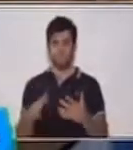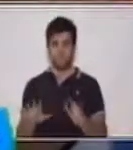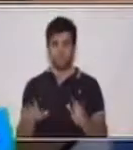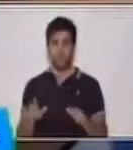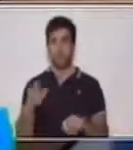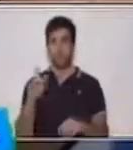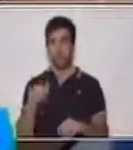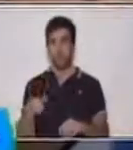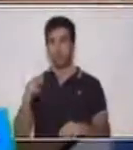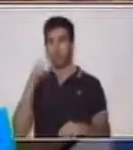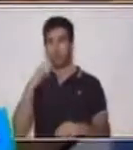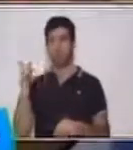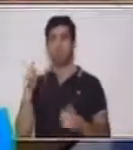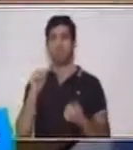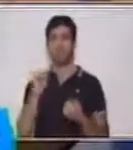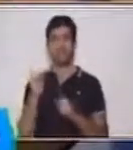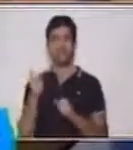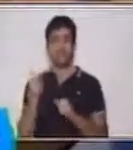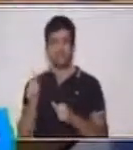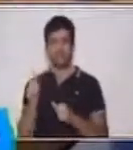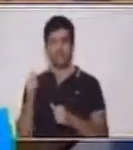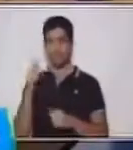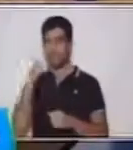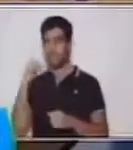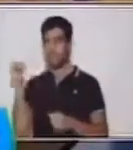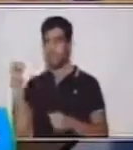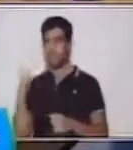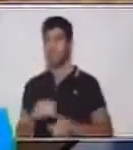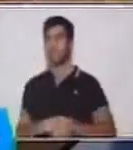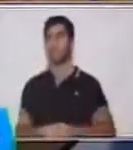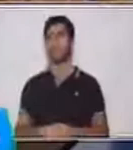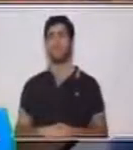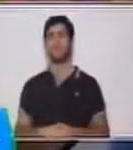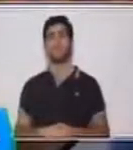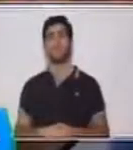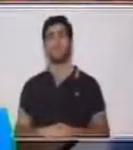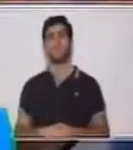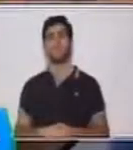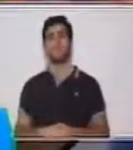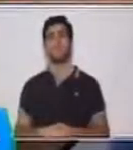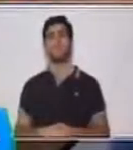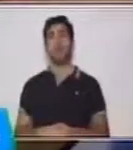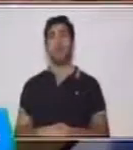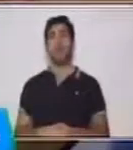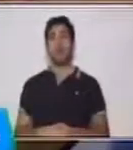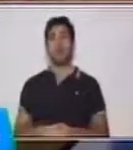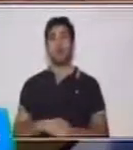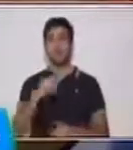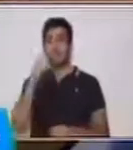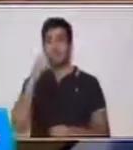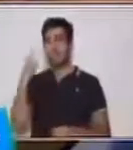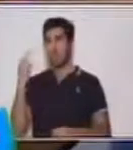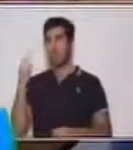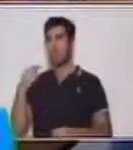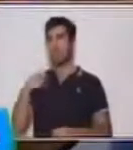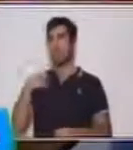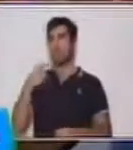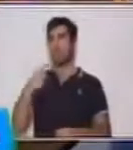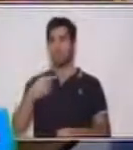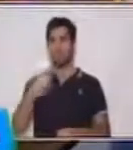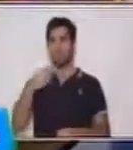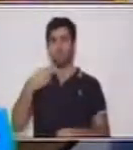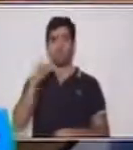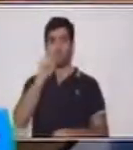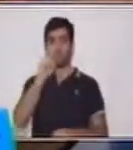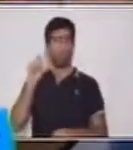el número quince, cinco, diez. Ahora, aquí tenemos un problema, recuérdense que ya no podemos utilizar puntos.